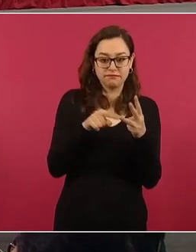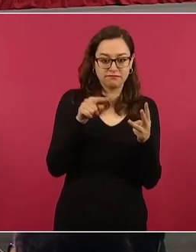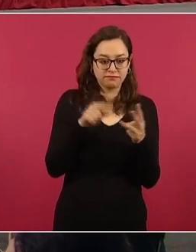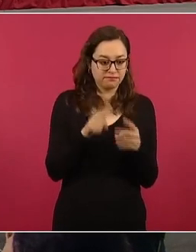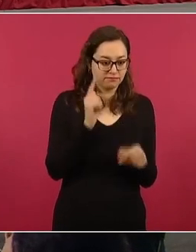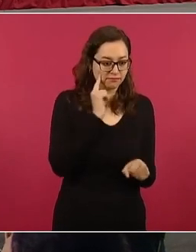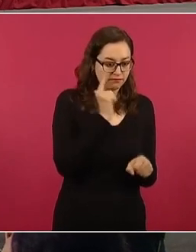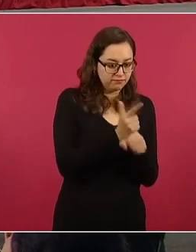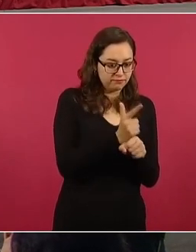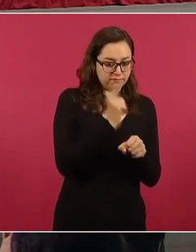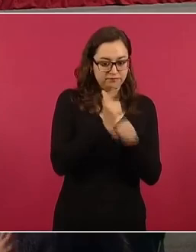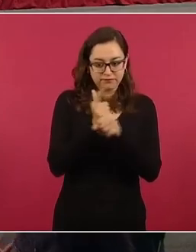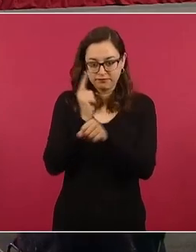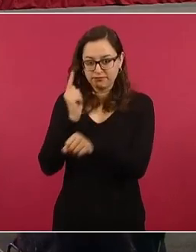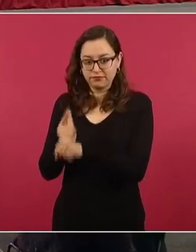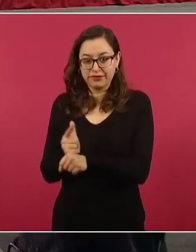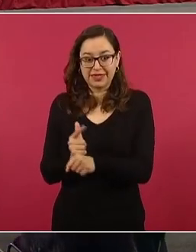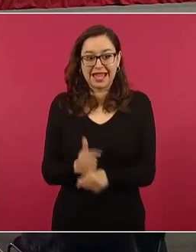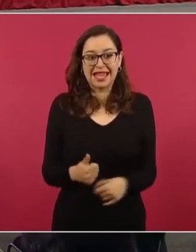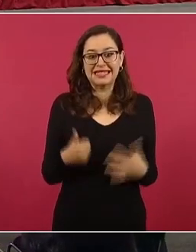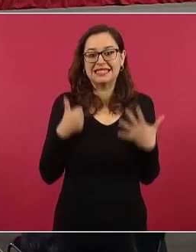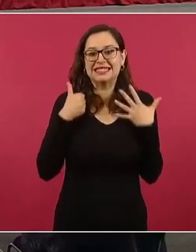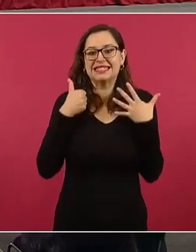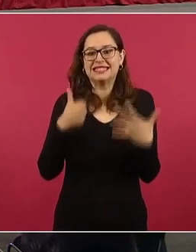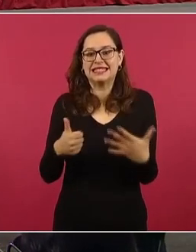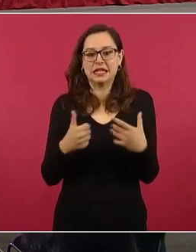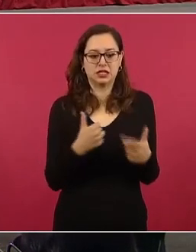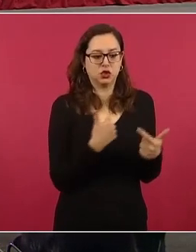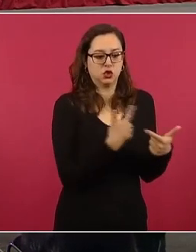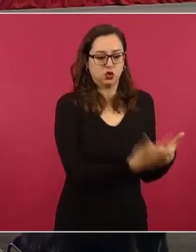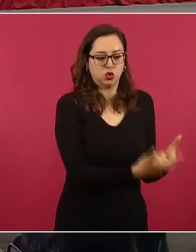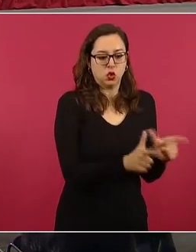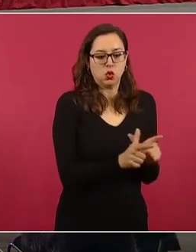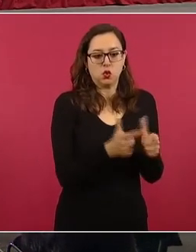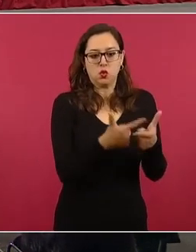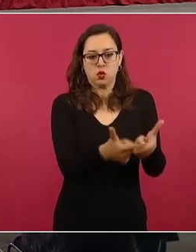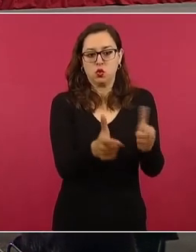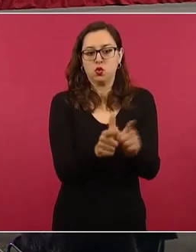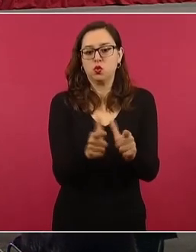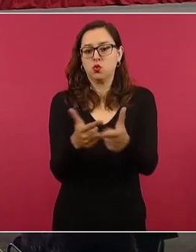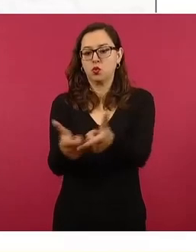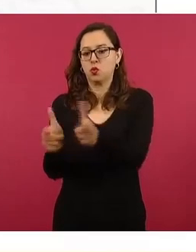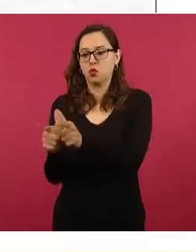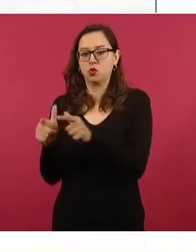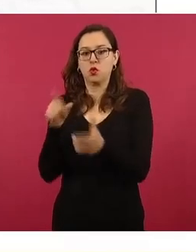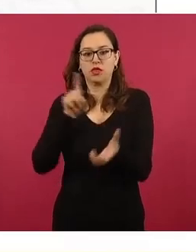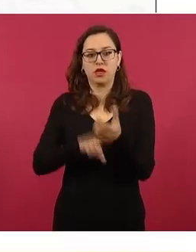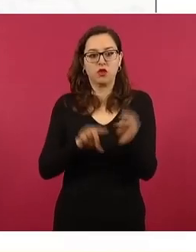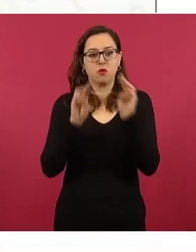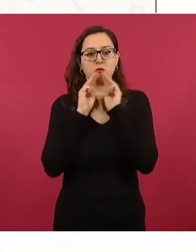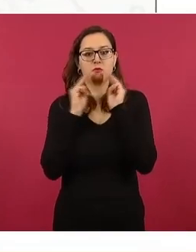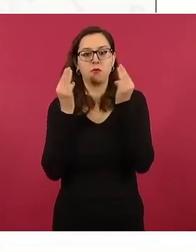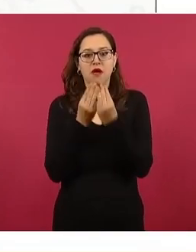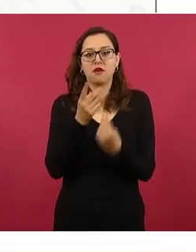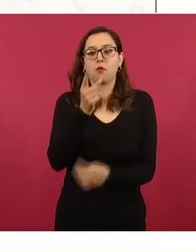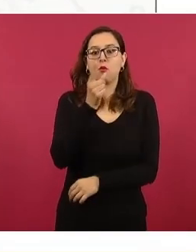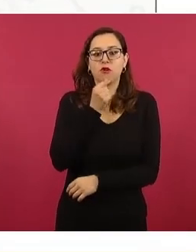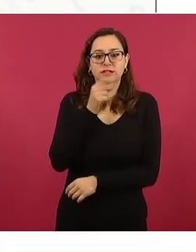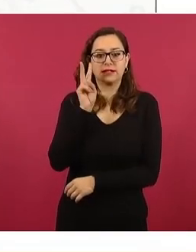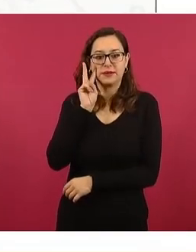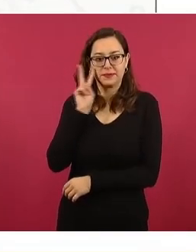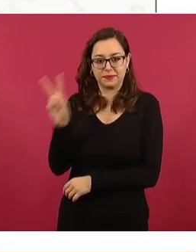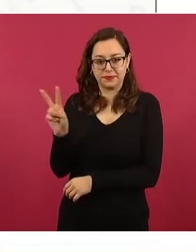existencia de seis núcleos combinados de halcones, sicarios, policías municipales